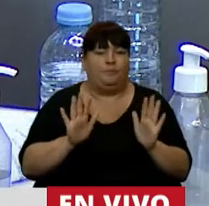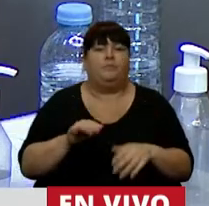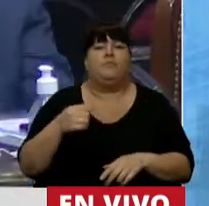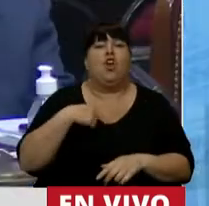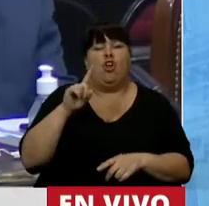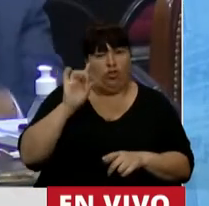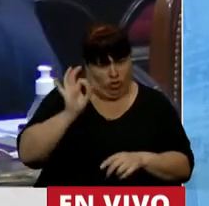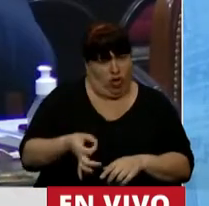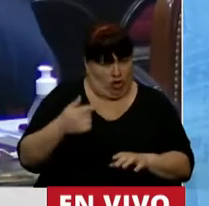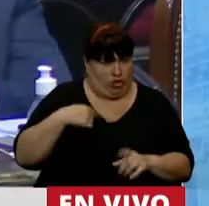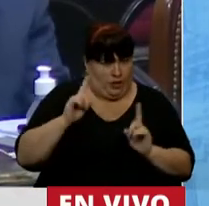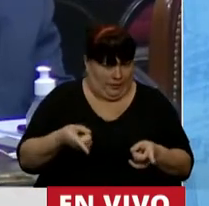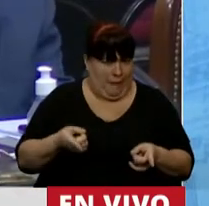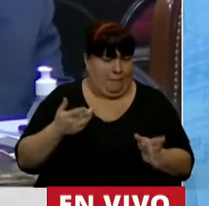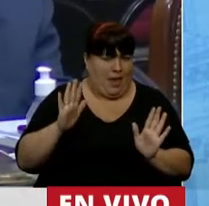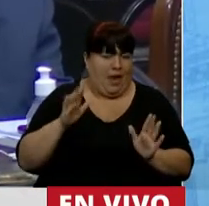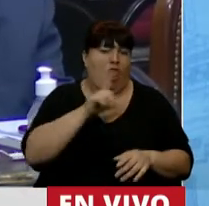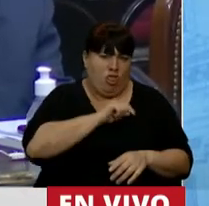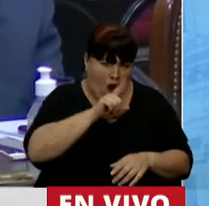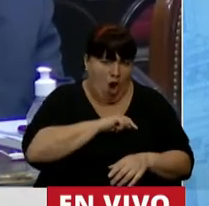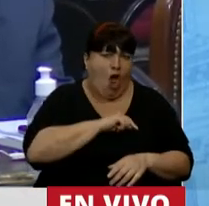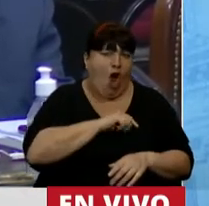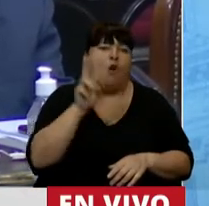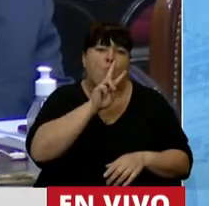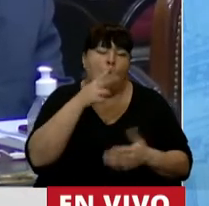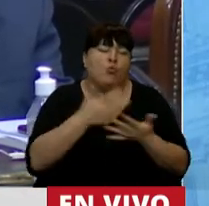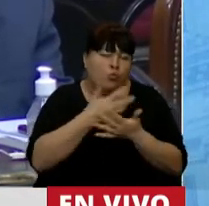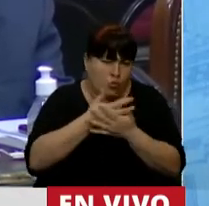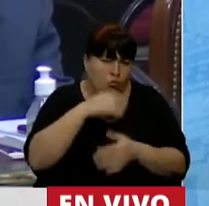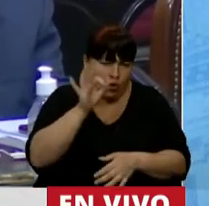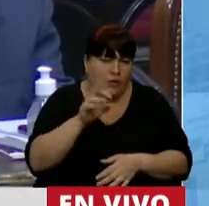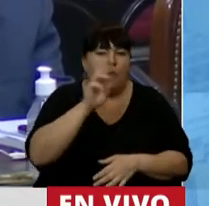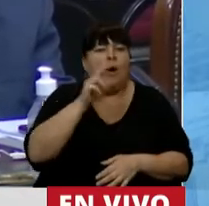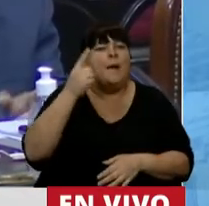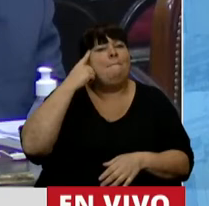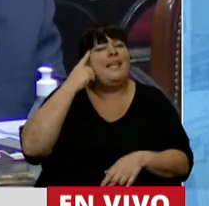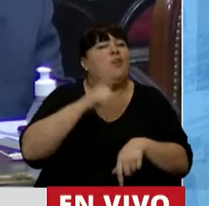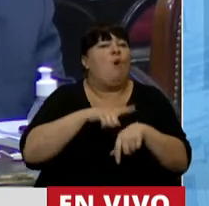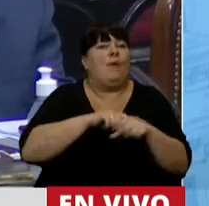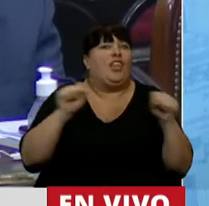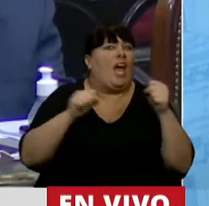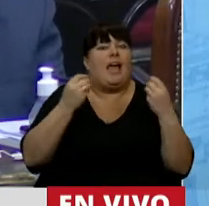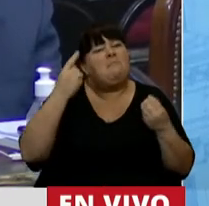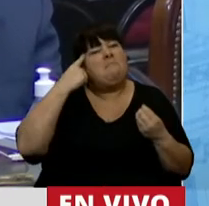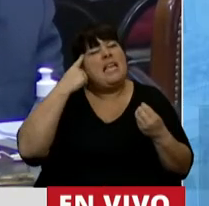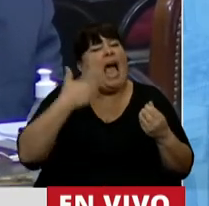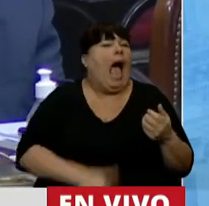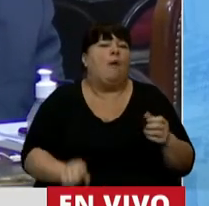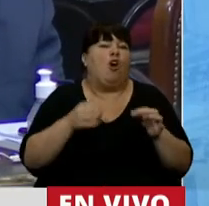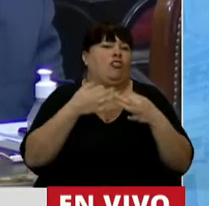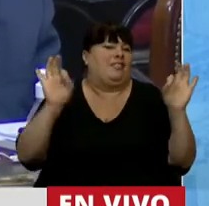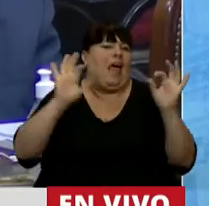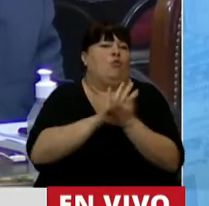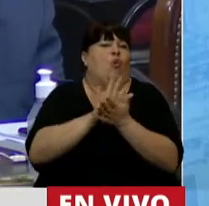no soy ajeno, por supuesto, al dolor que sufren muchas mujeres que creen en el momento de desesperación que el aborto es la única